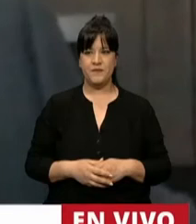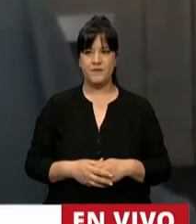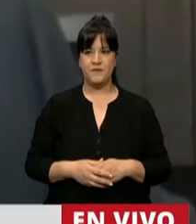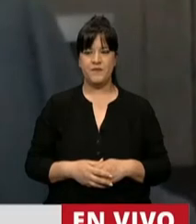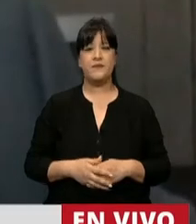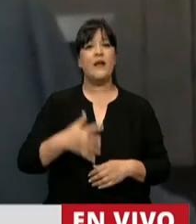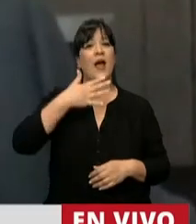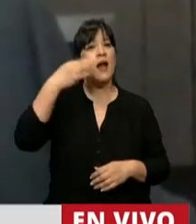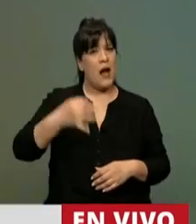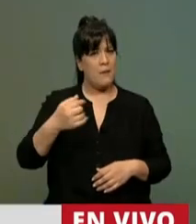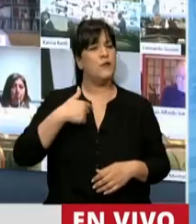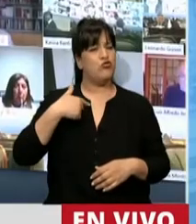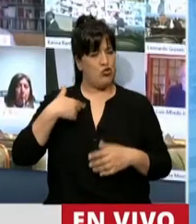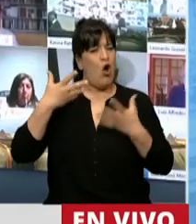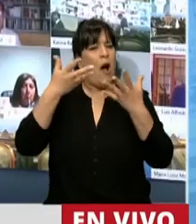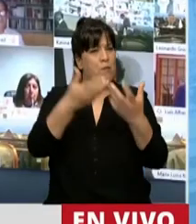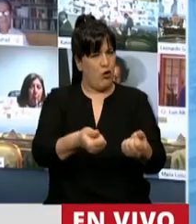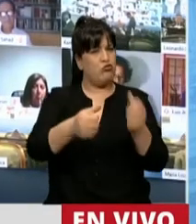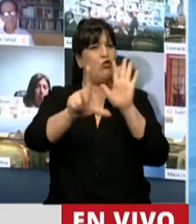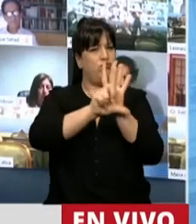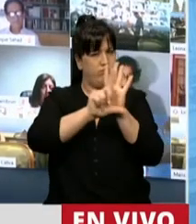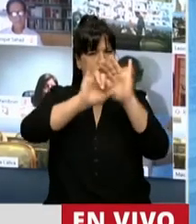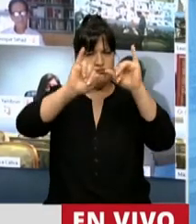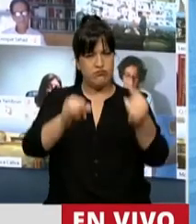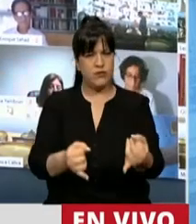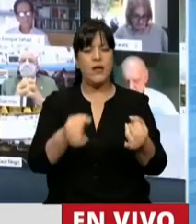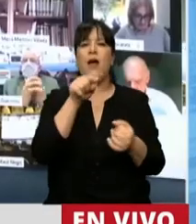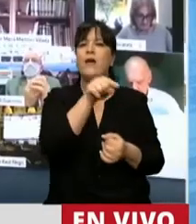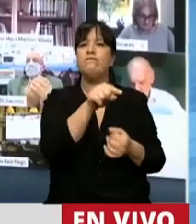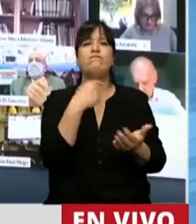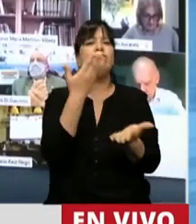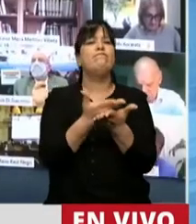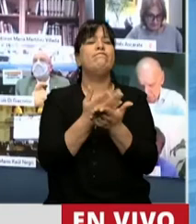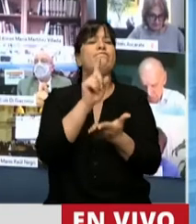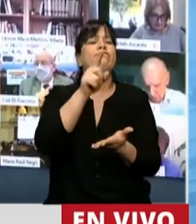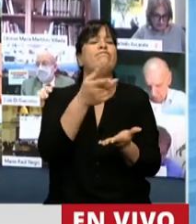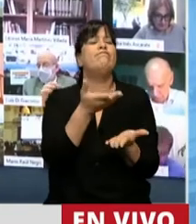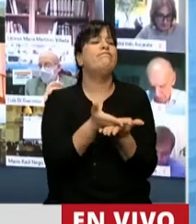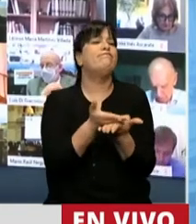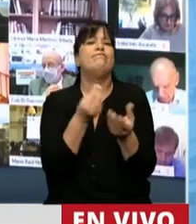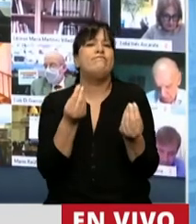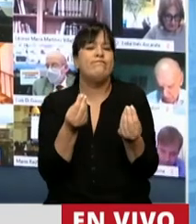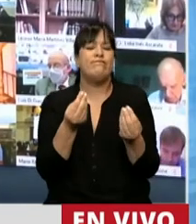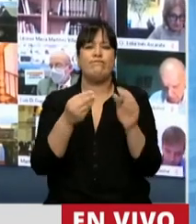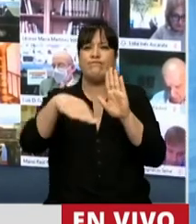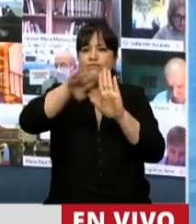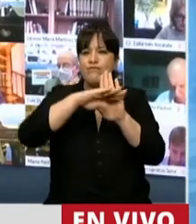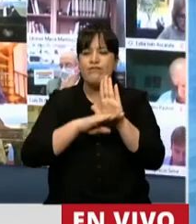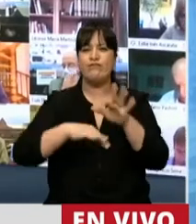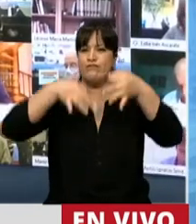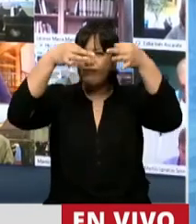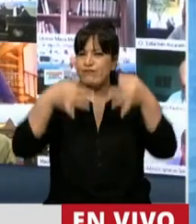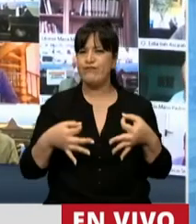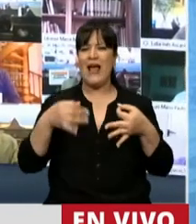Me adiciona a este proyecto una iniciativa que viene a contemplar la regulación a nivel nacional